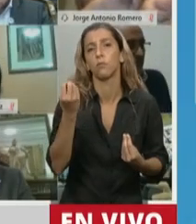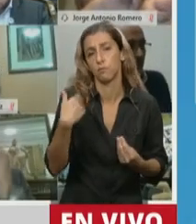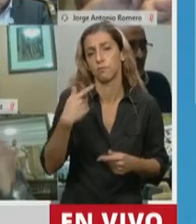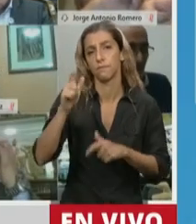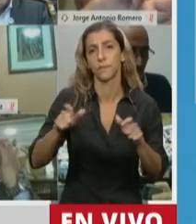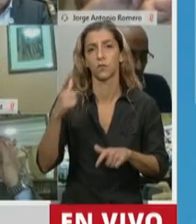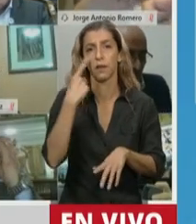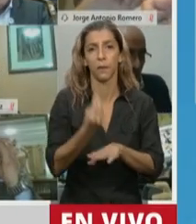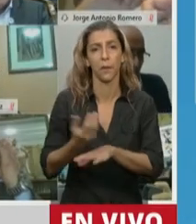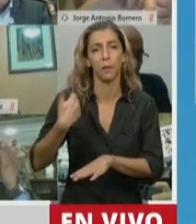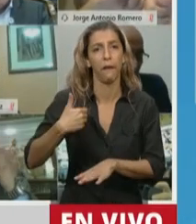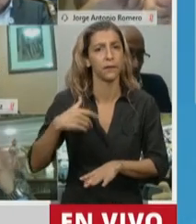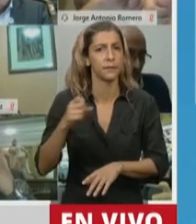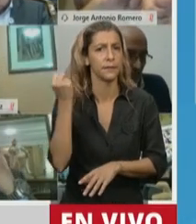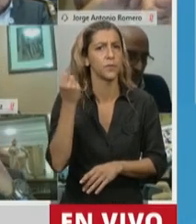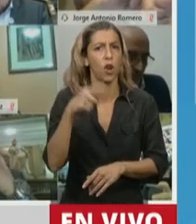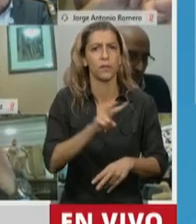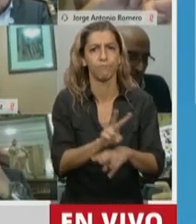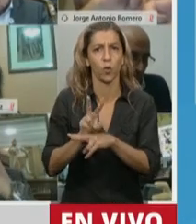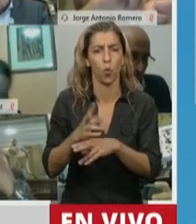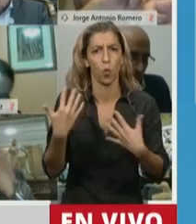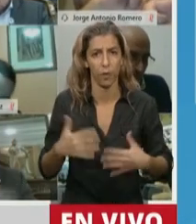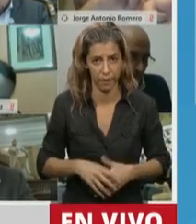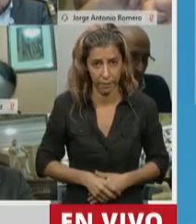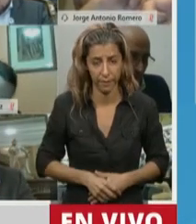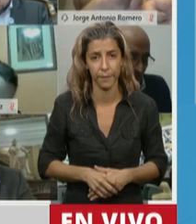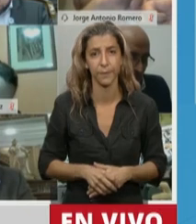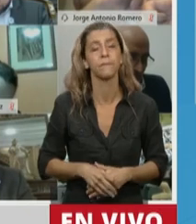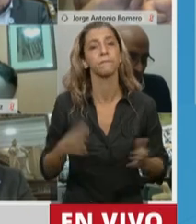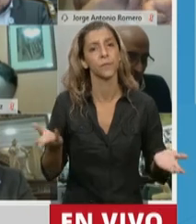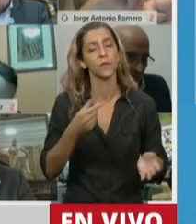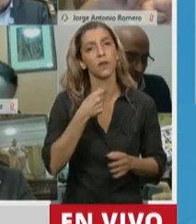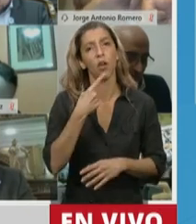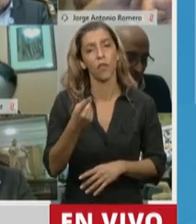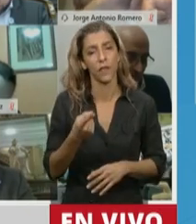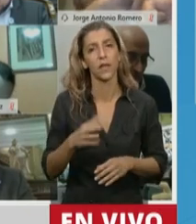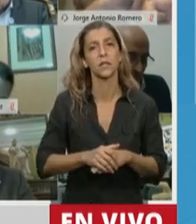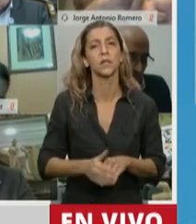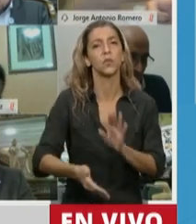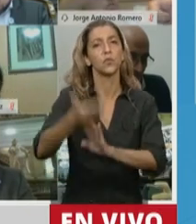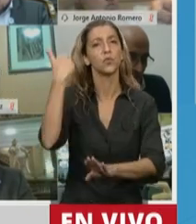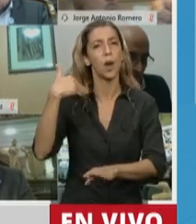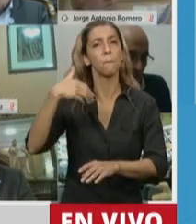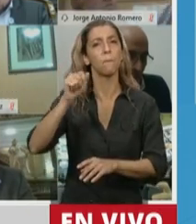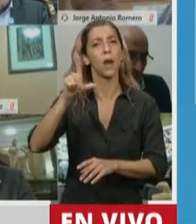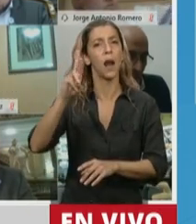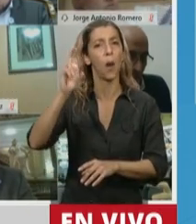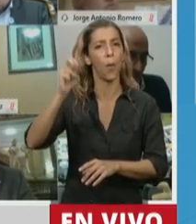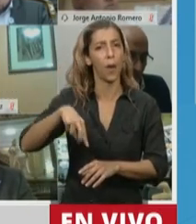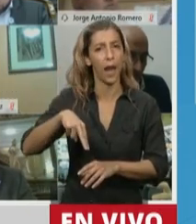argentinos, quiero rescatar que Carlos Gregorio Malbrán nació, me voy a ayudar